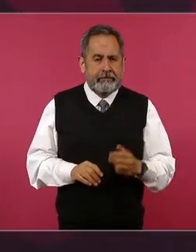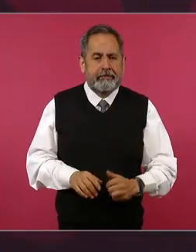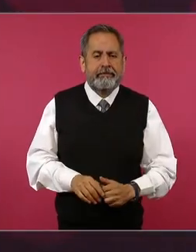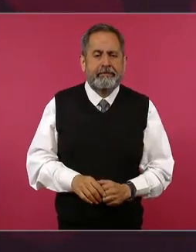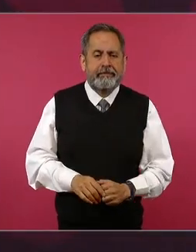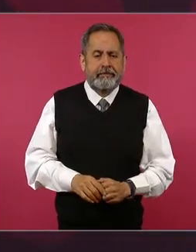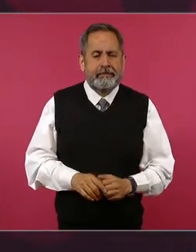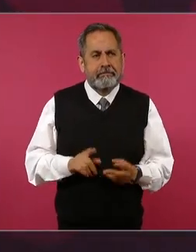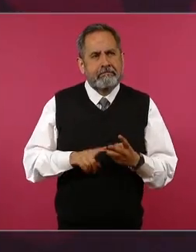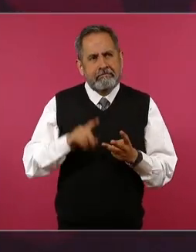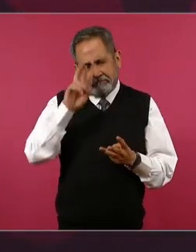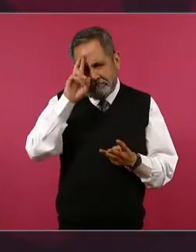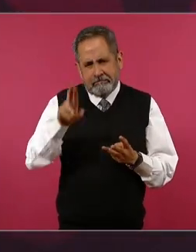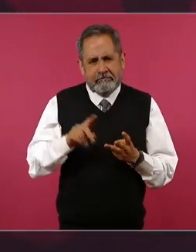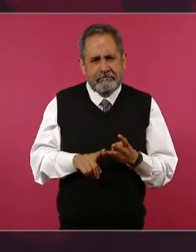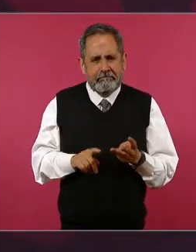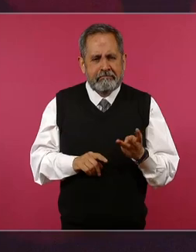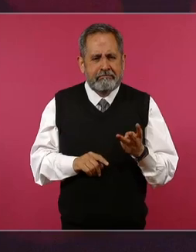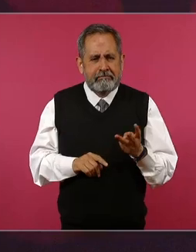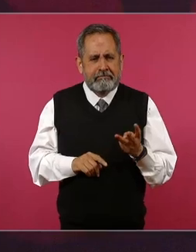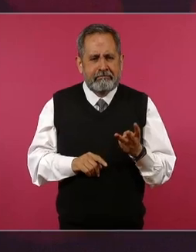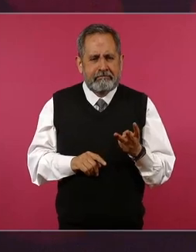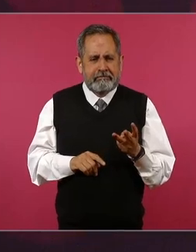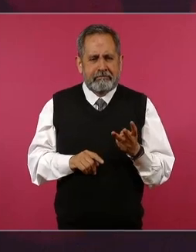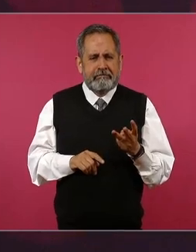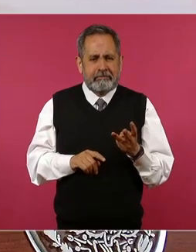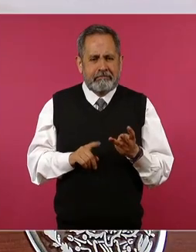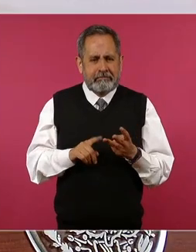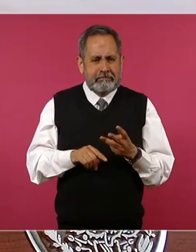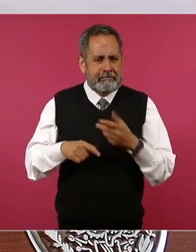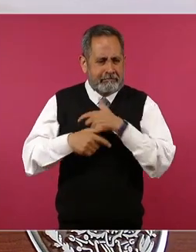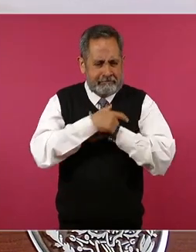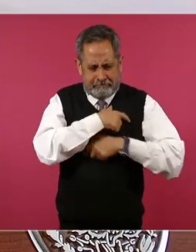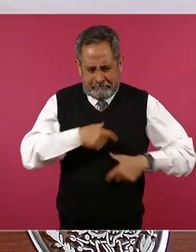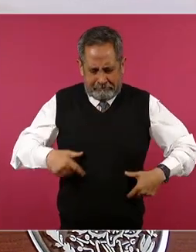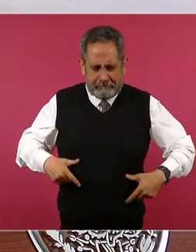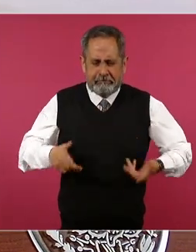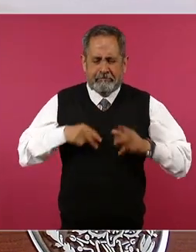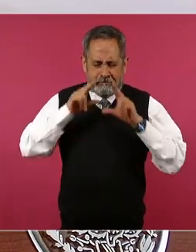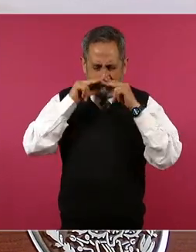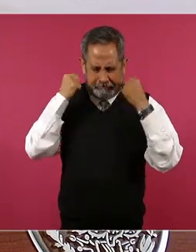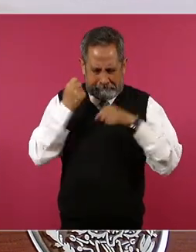se respeta a Villa Zapata